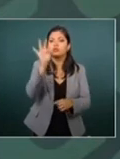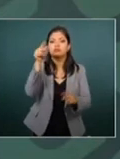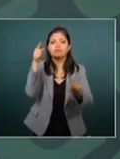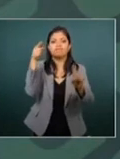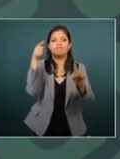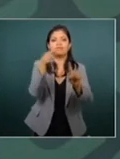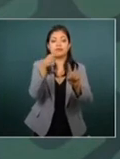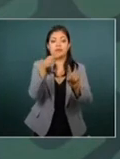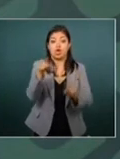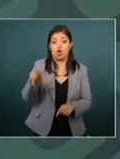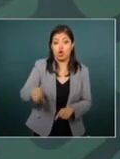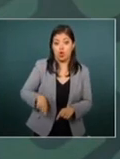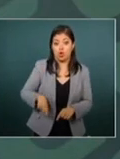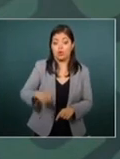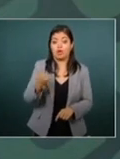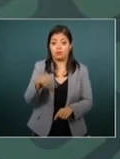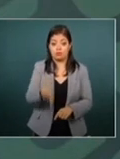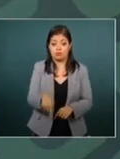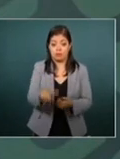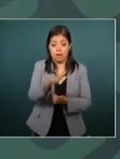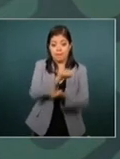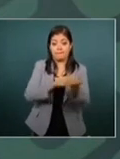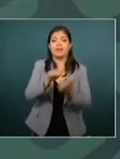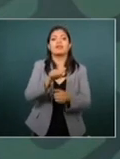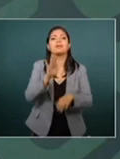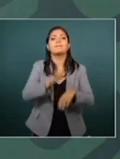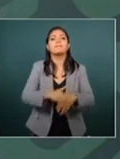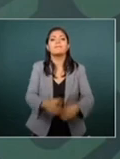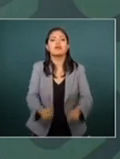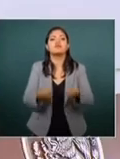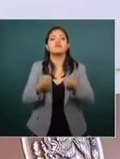gobierno federal y la agenda ambiental salgan fortalecidos.